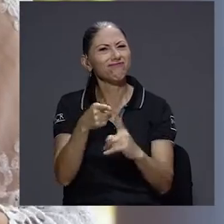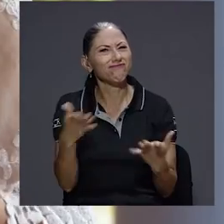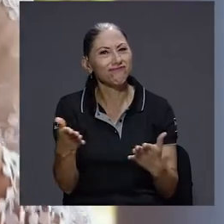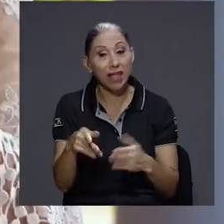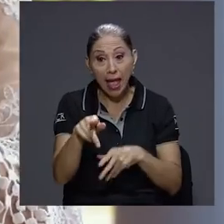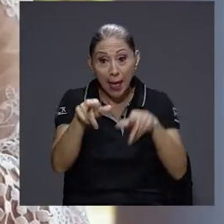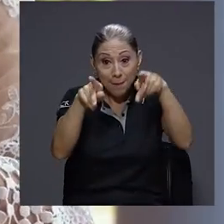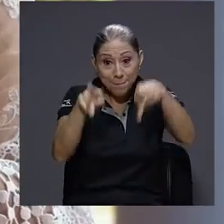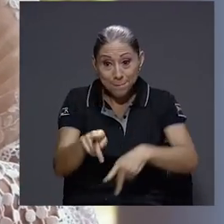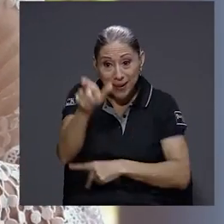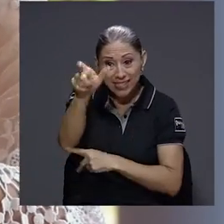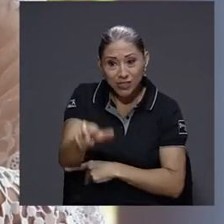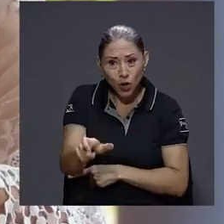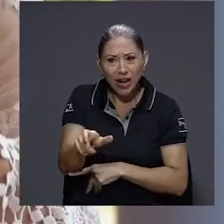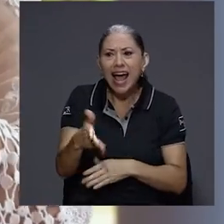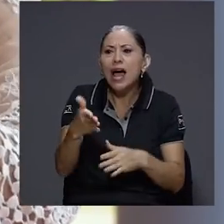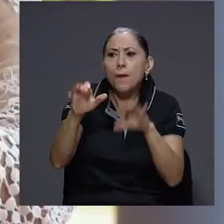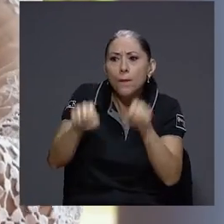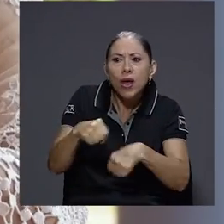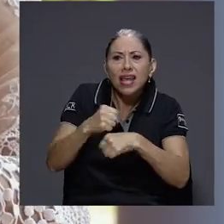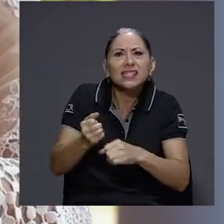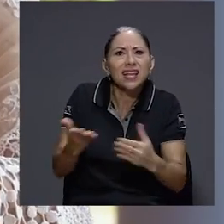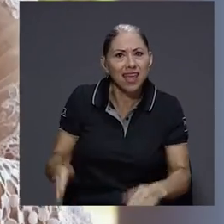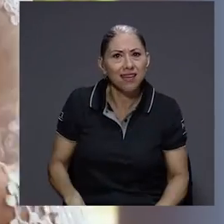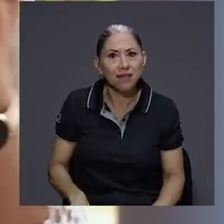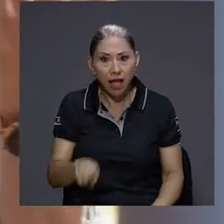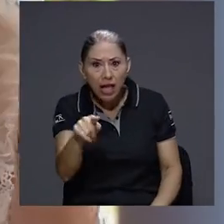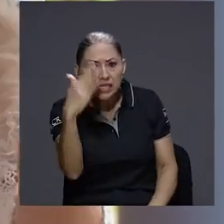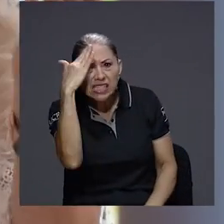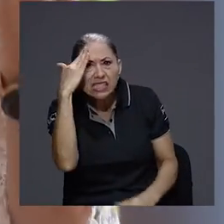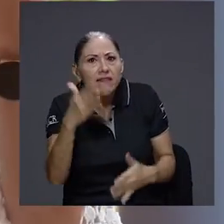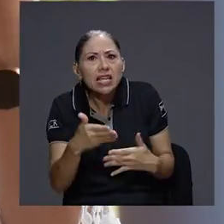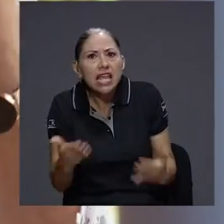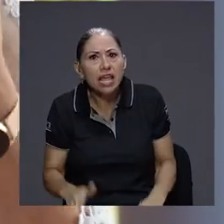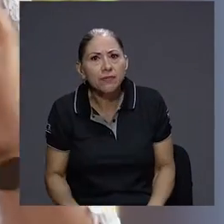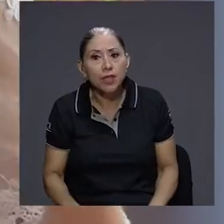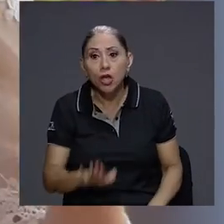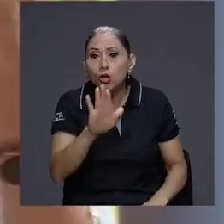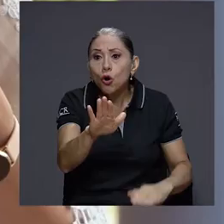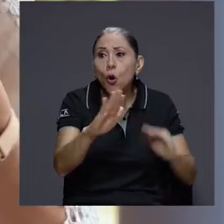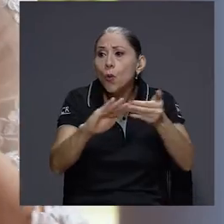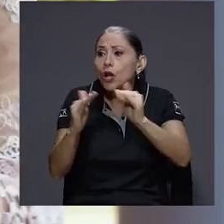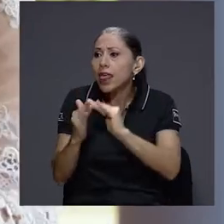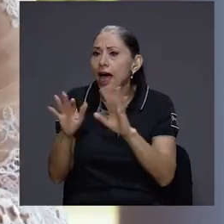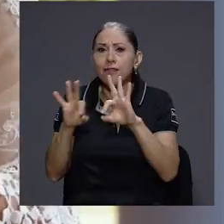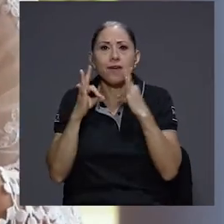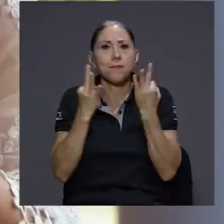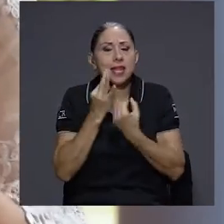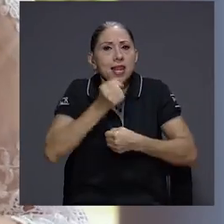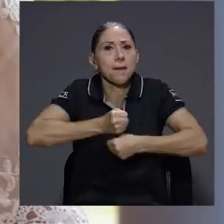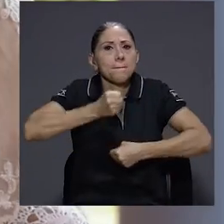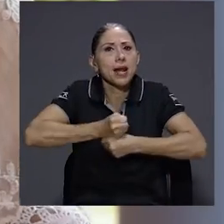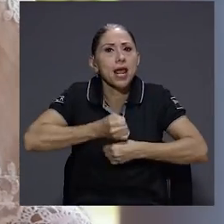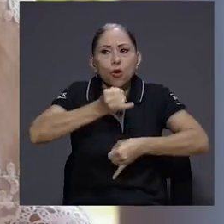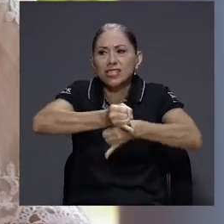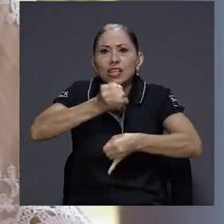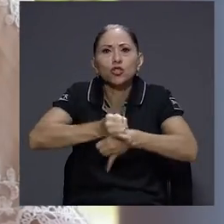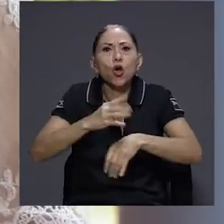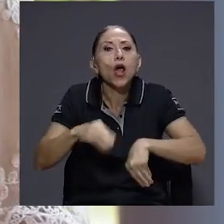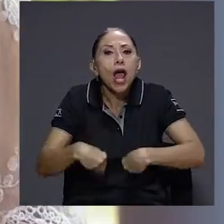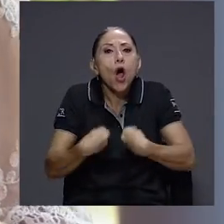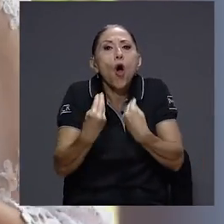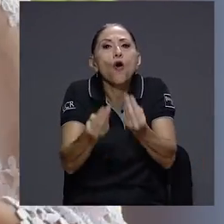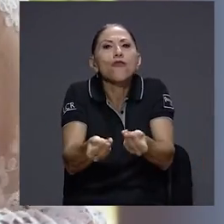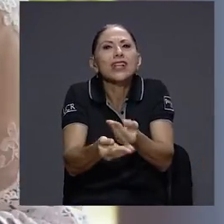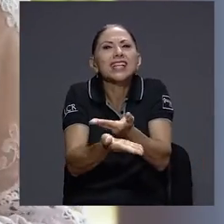buscando es qué puede hacer la persona, qué tanto sabe, qué me puede ofrecer la comunidad, la familia, el empleo, la institución en la que estén,